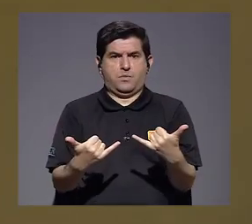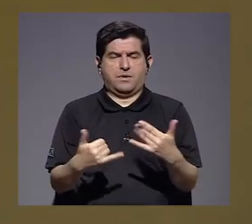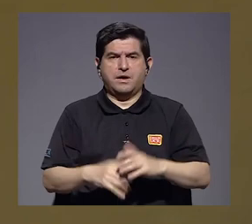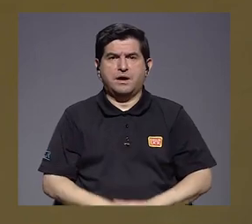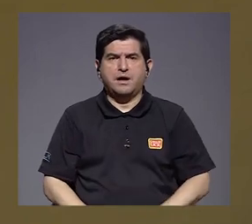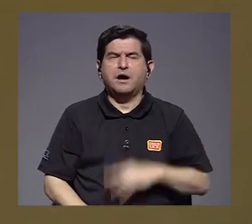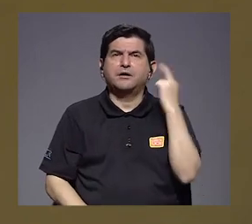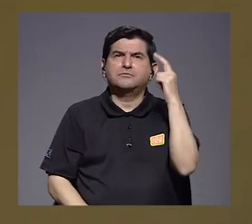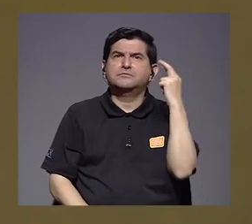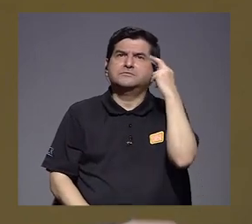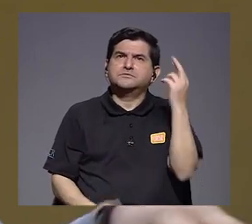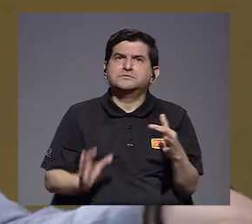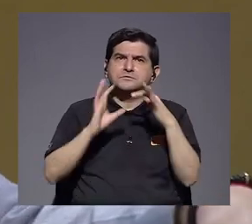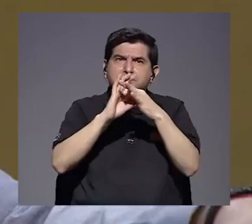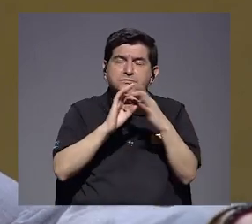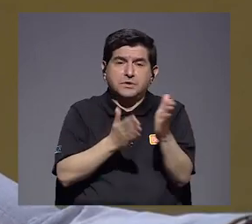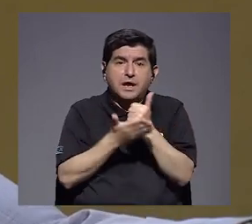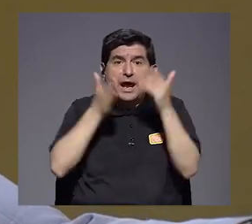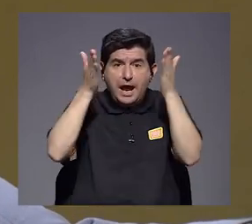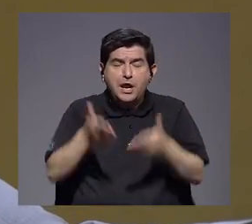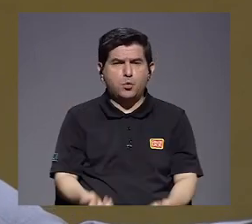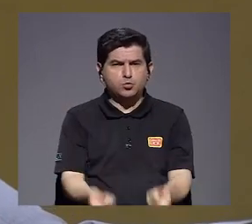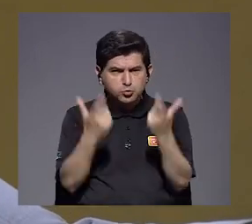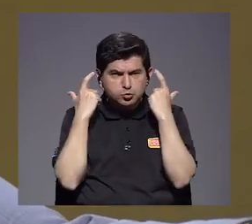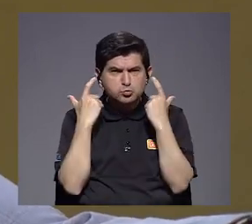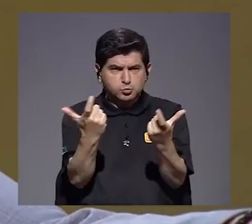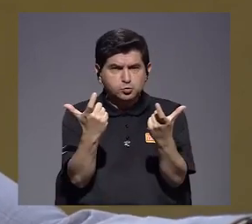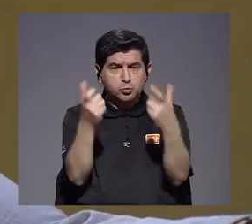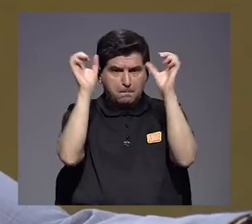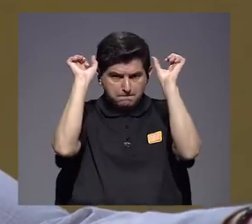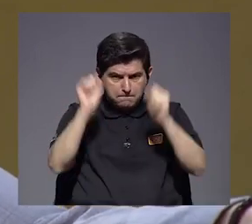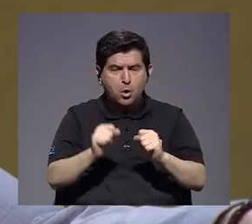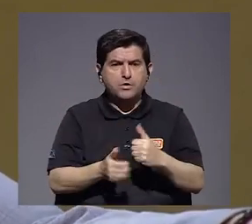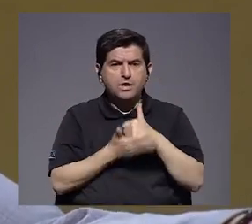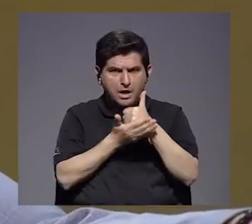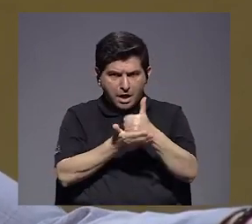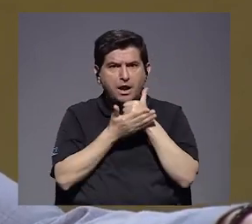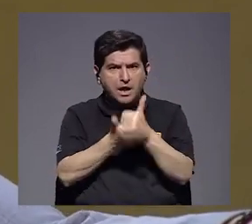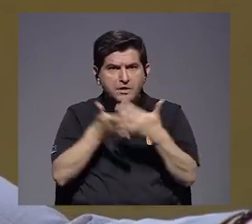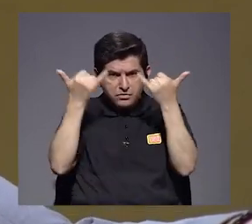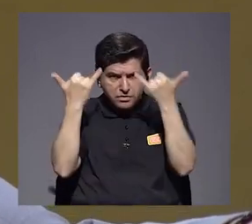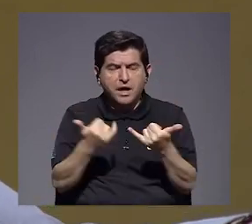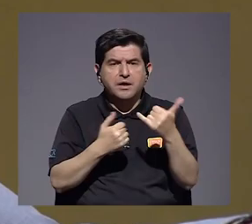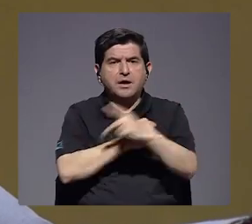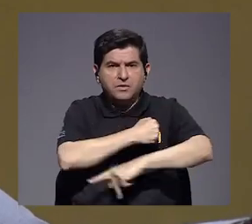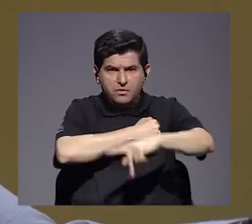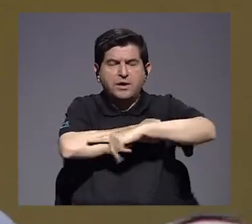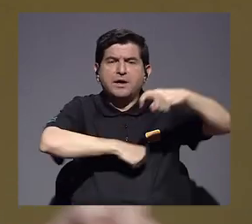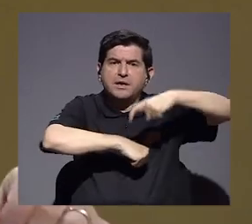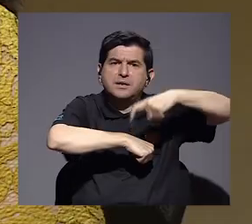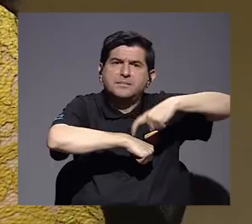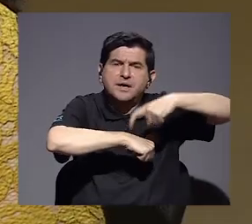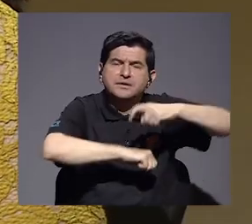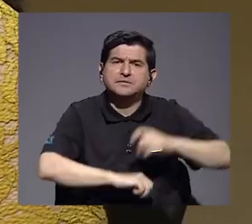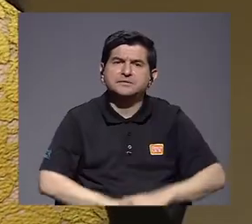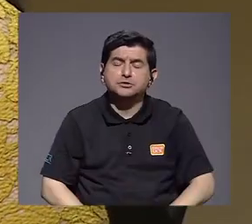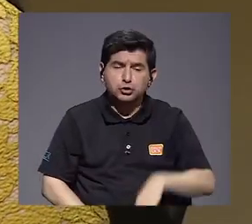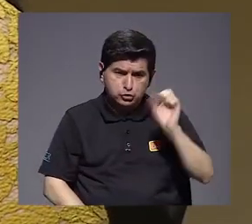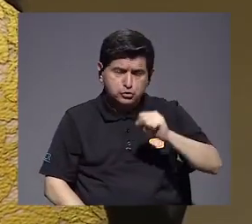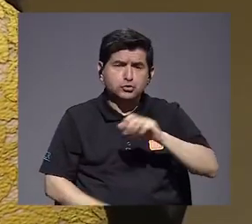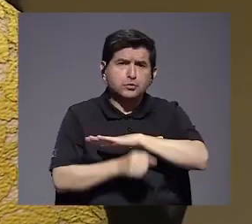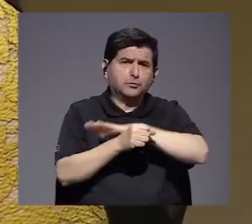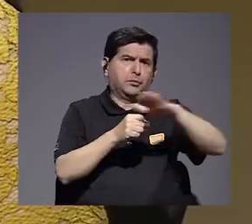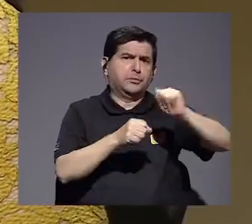que se reflexione en torno, que existen algunos que son muy ricos, que podrían colaborar en este momento, país que vivimos. Sí, sí, sí. No,